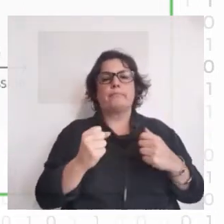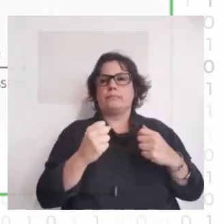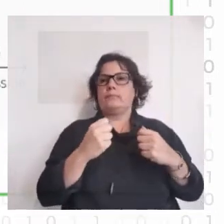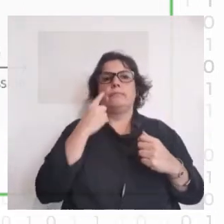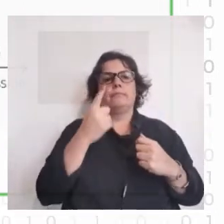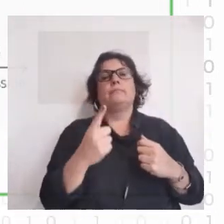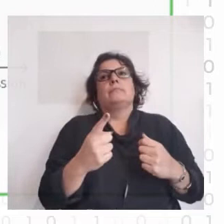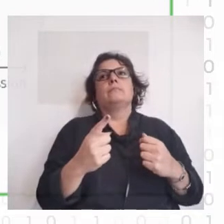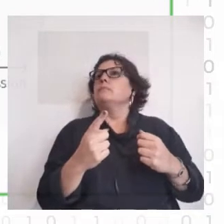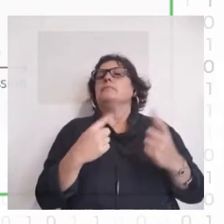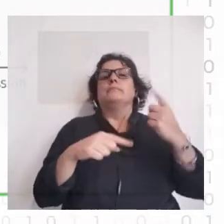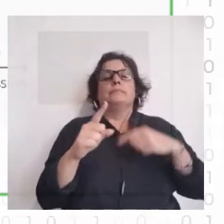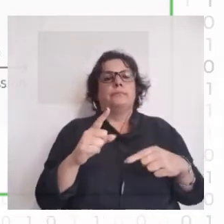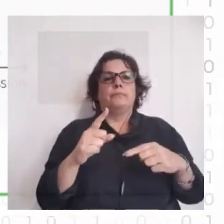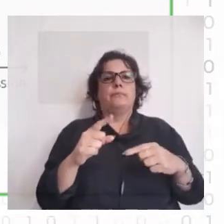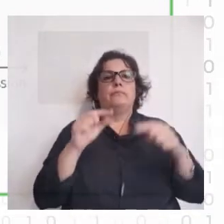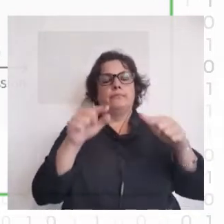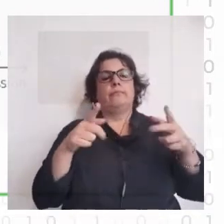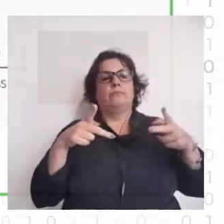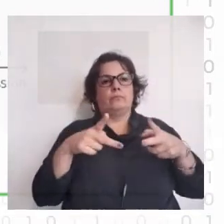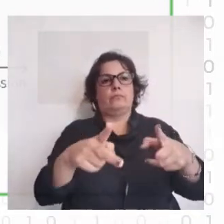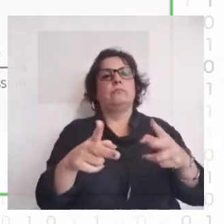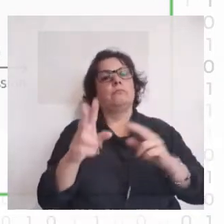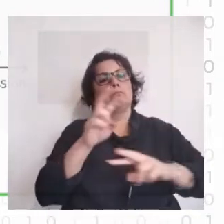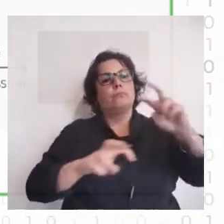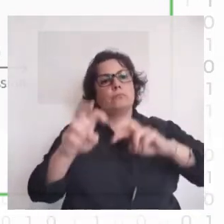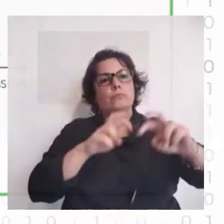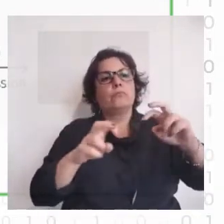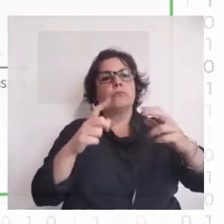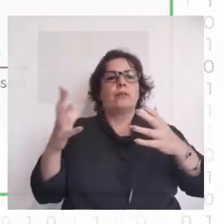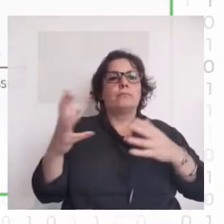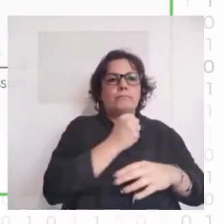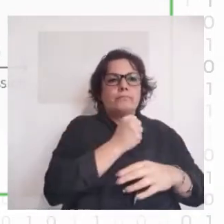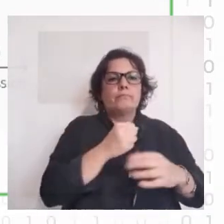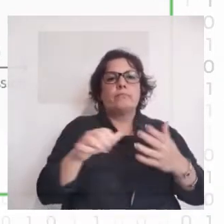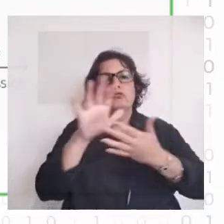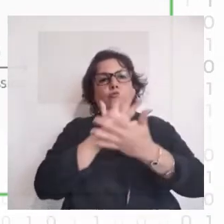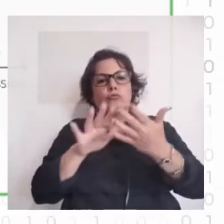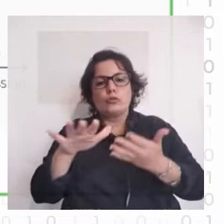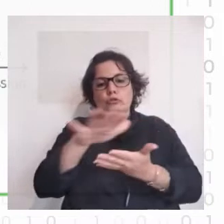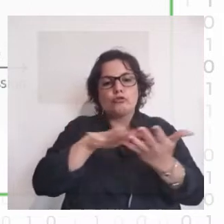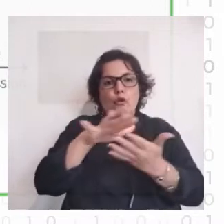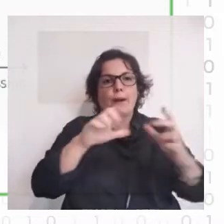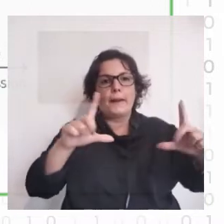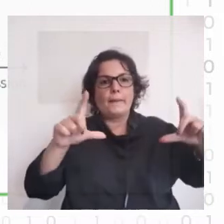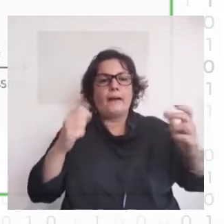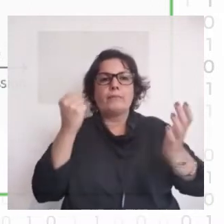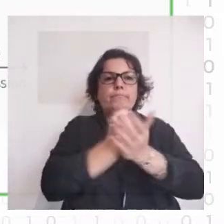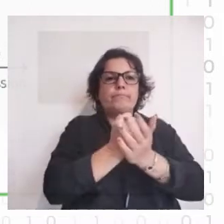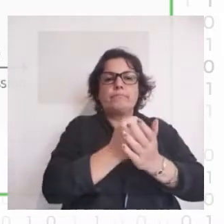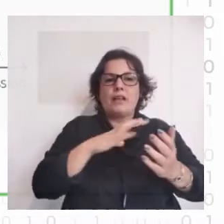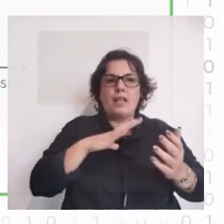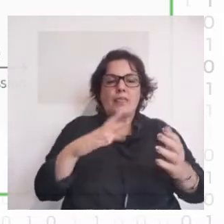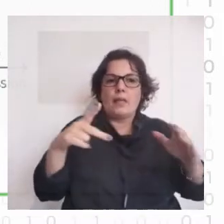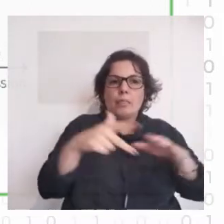Entonces, lo que estos métodos buscan es detectar zonas de la imagen donde esta huella esté disrumpida, donde haya una